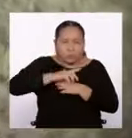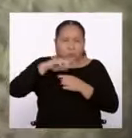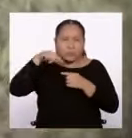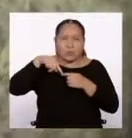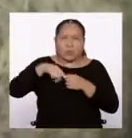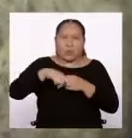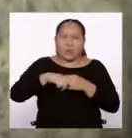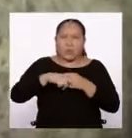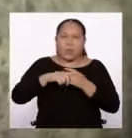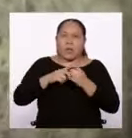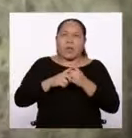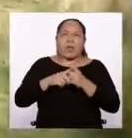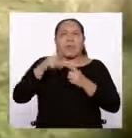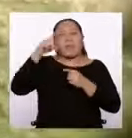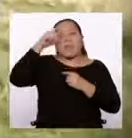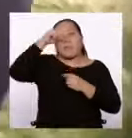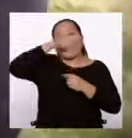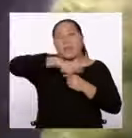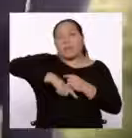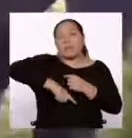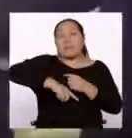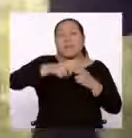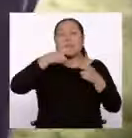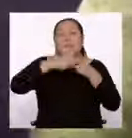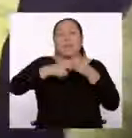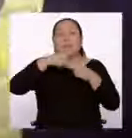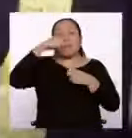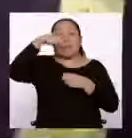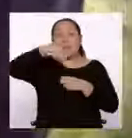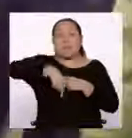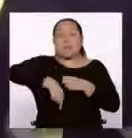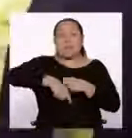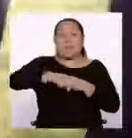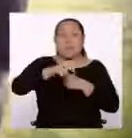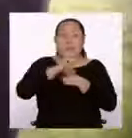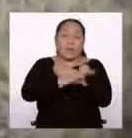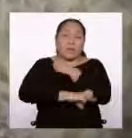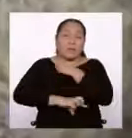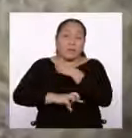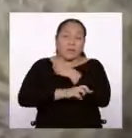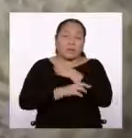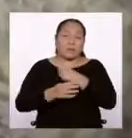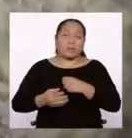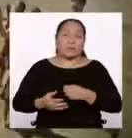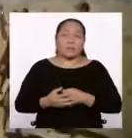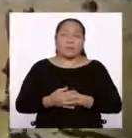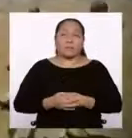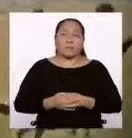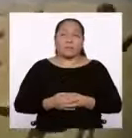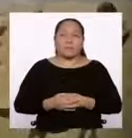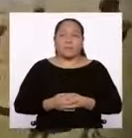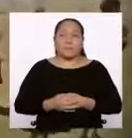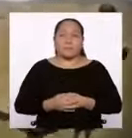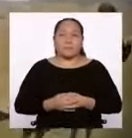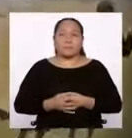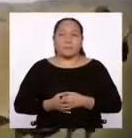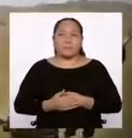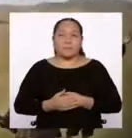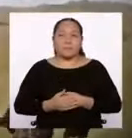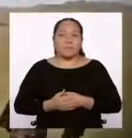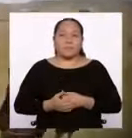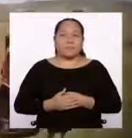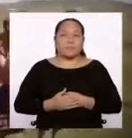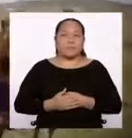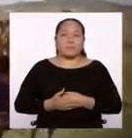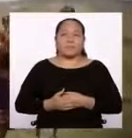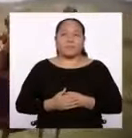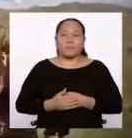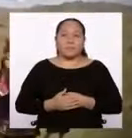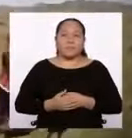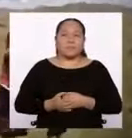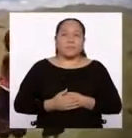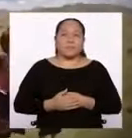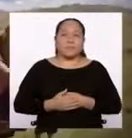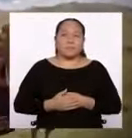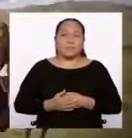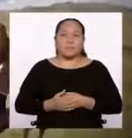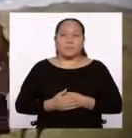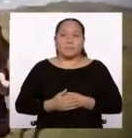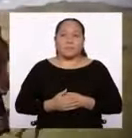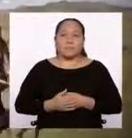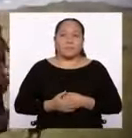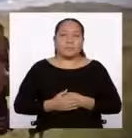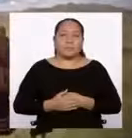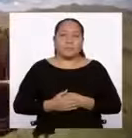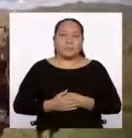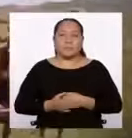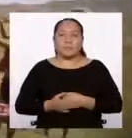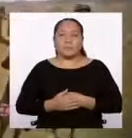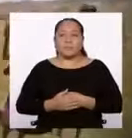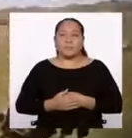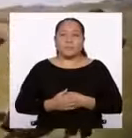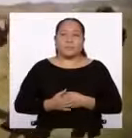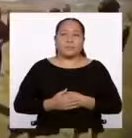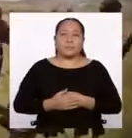video.